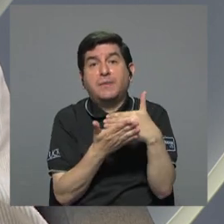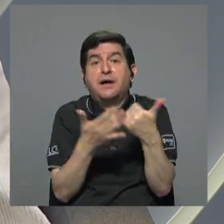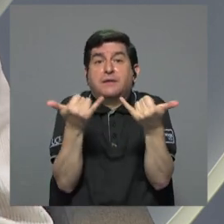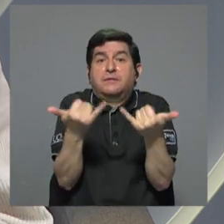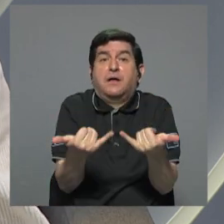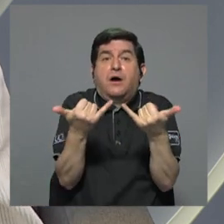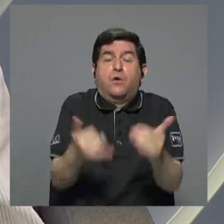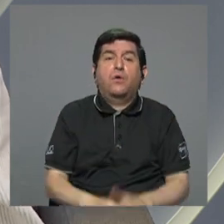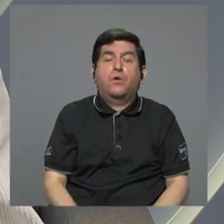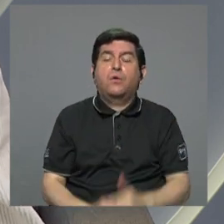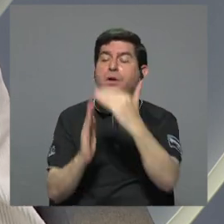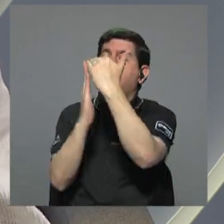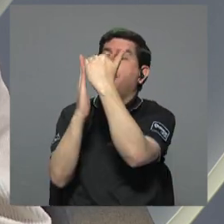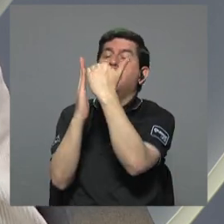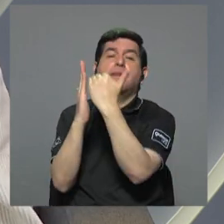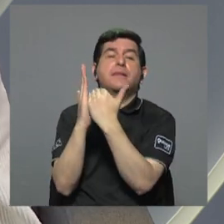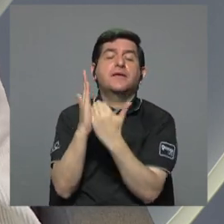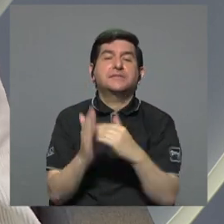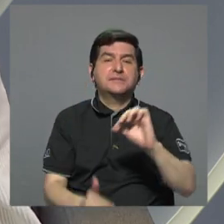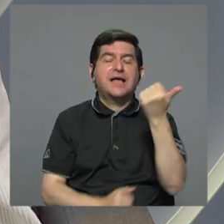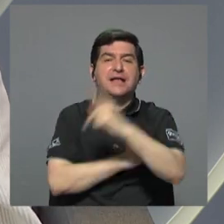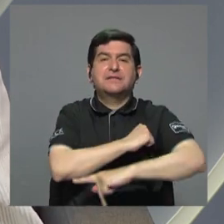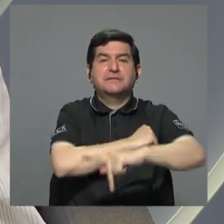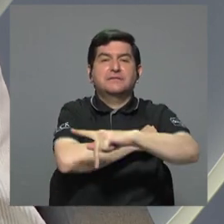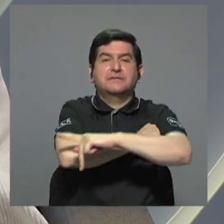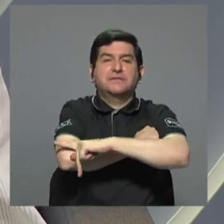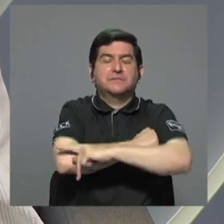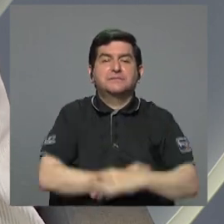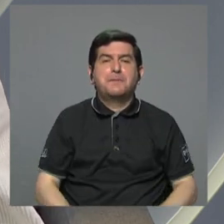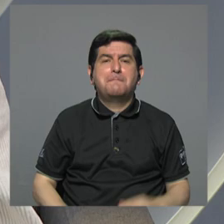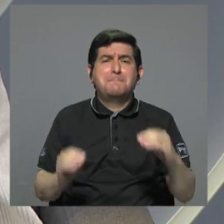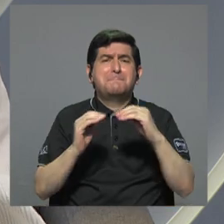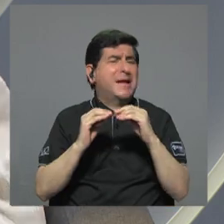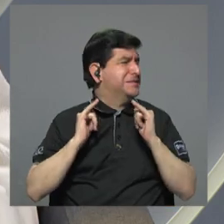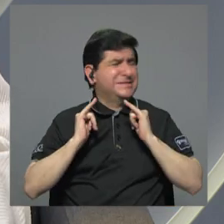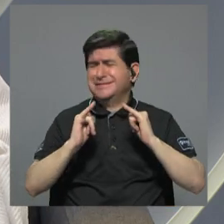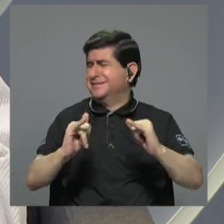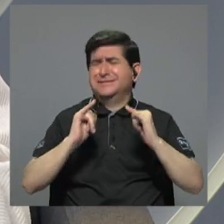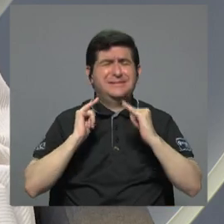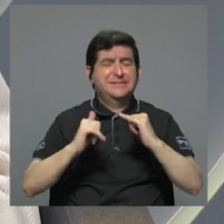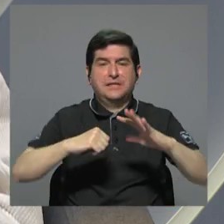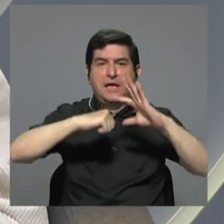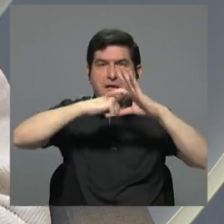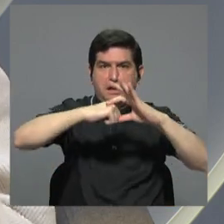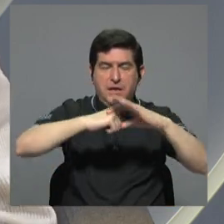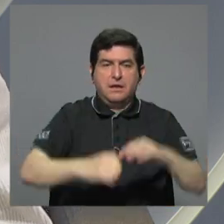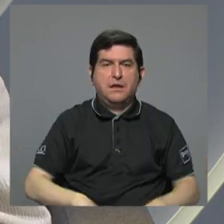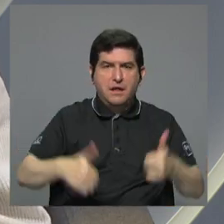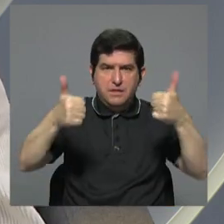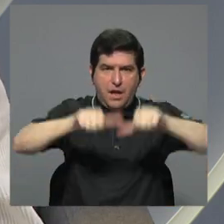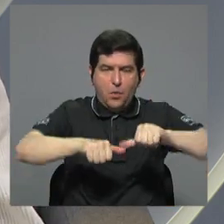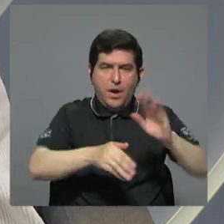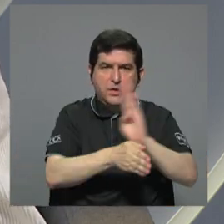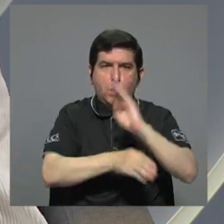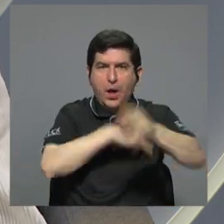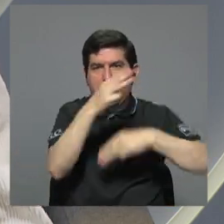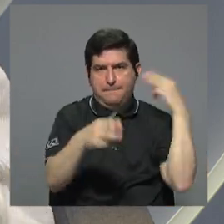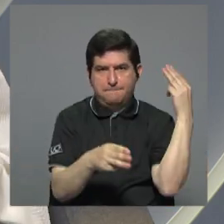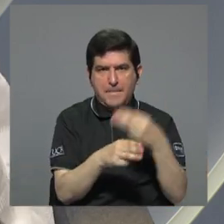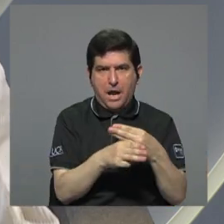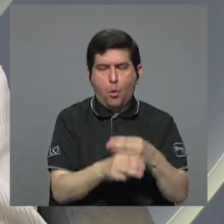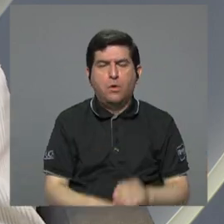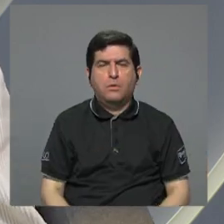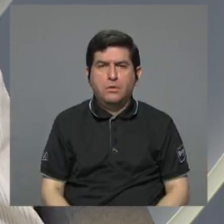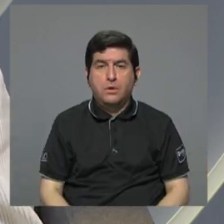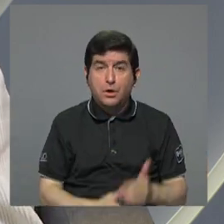bien de la lista de las 10 naciones más desiguales del planeta según el Banco Mundial. Y